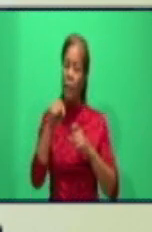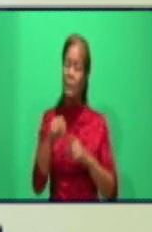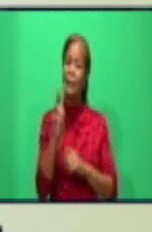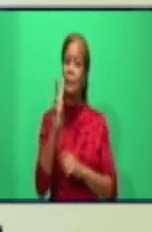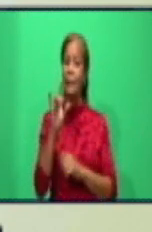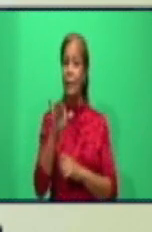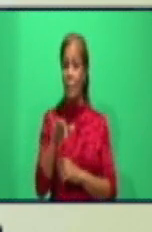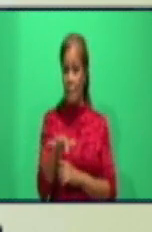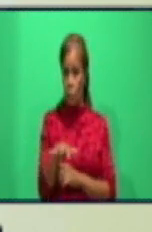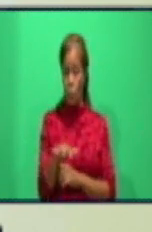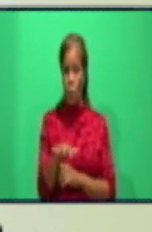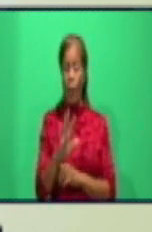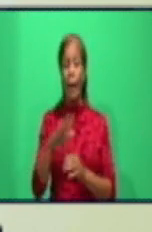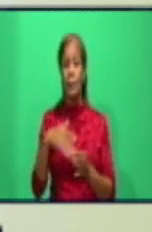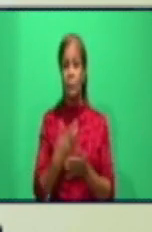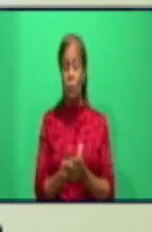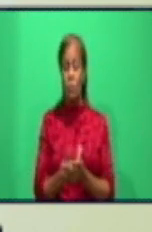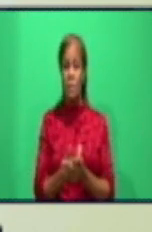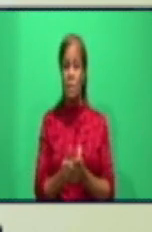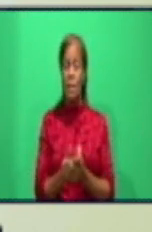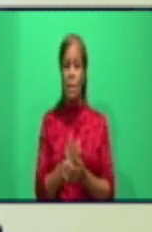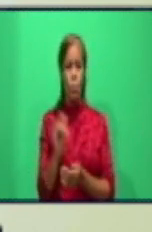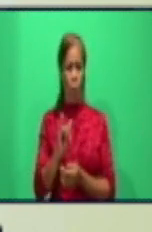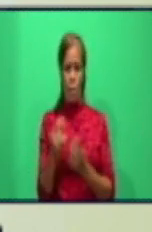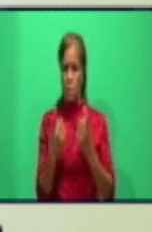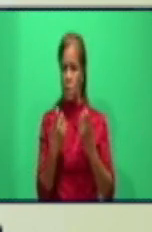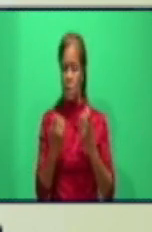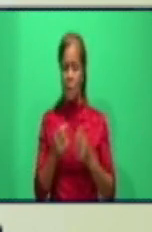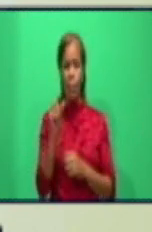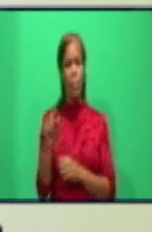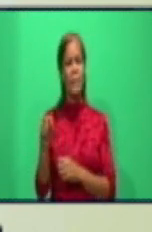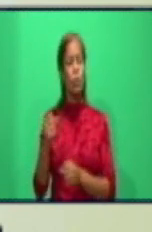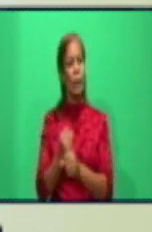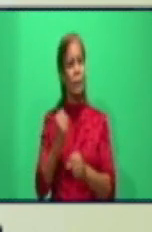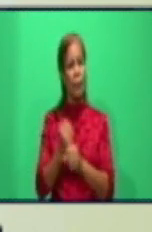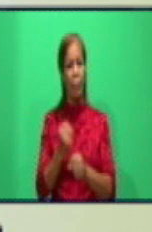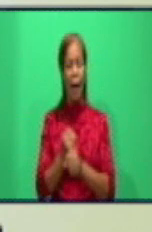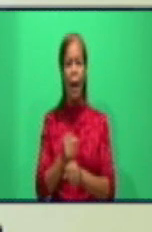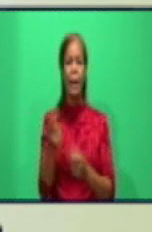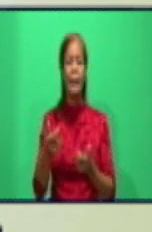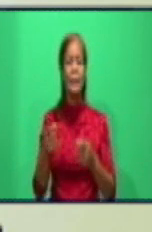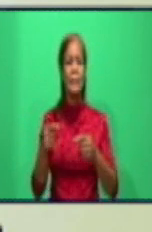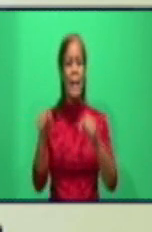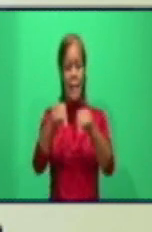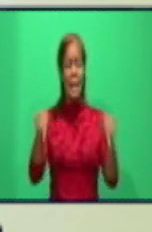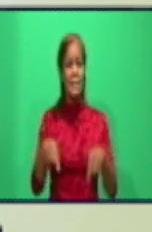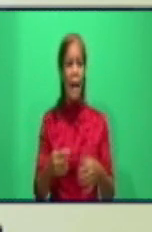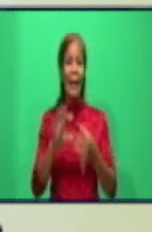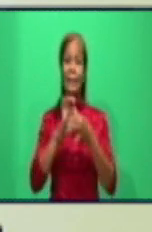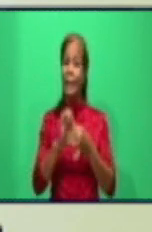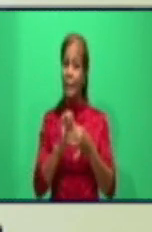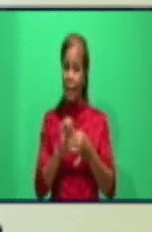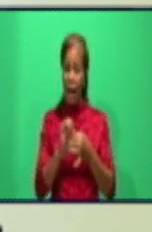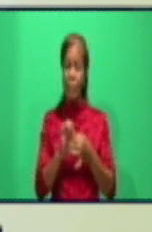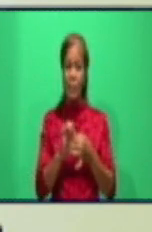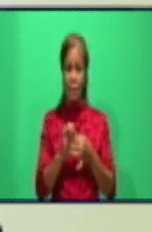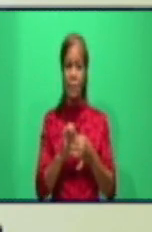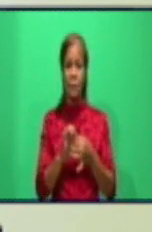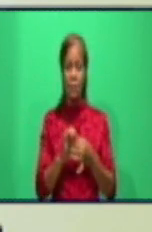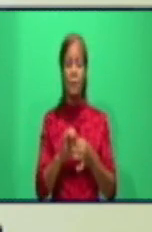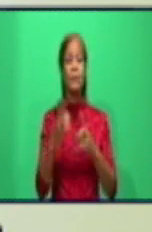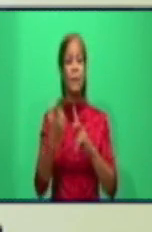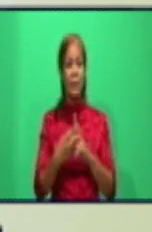Lógicamente necesitamos intensivistas, porque estos casos en un momento determinado llegarán a salas de terapia intensiva, y lógicamente